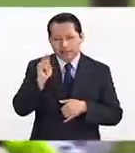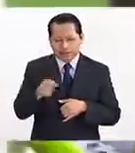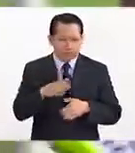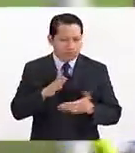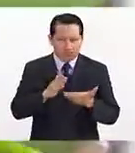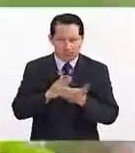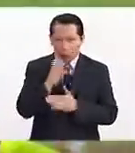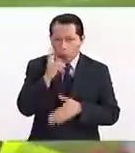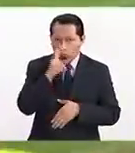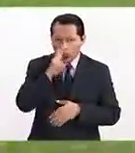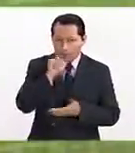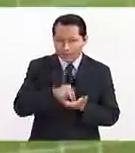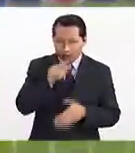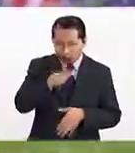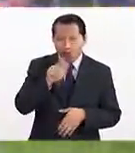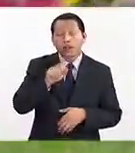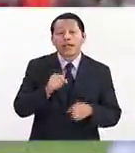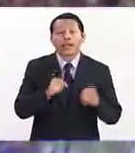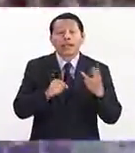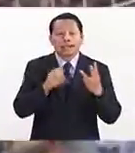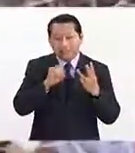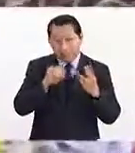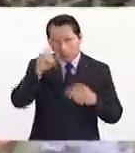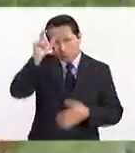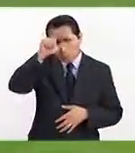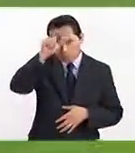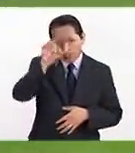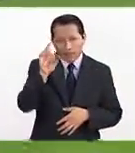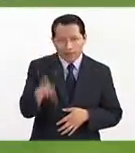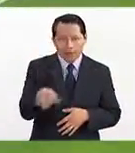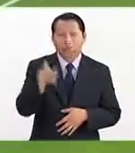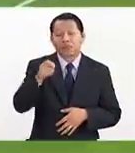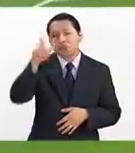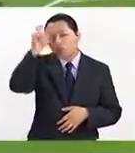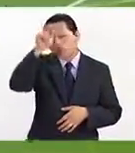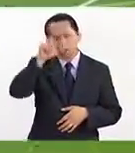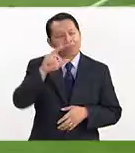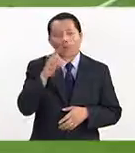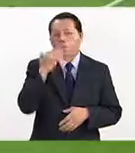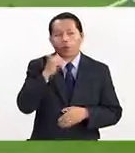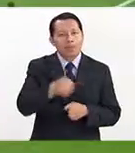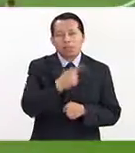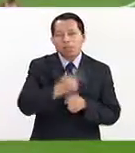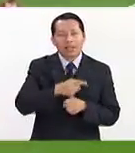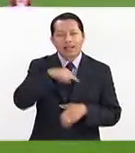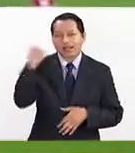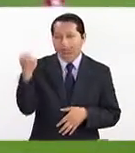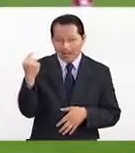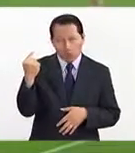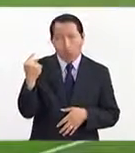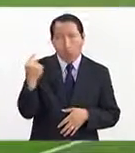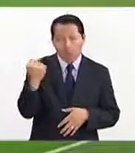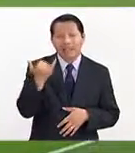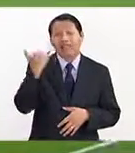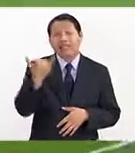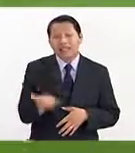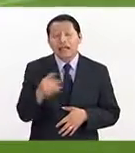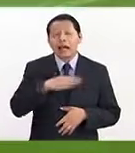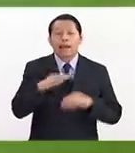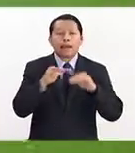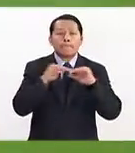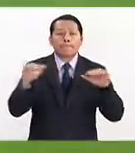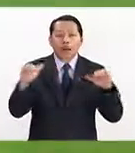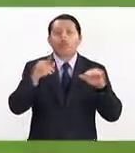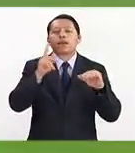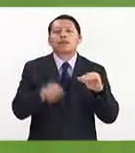Rusia 2018. Derrotó 3 por 0 a Turquía, Turquía ya no tiene posibilidades de llegar, queda eliminado y bueno, pues en este empate